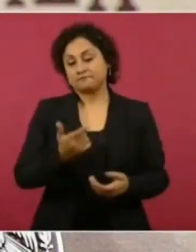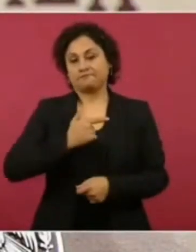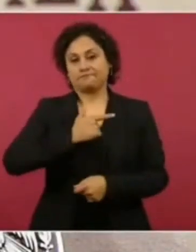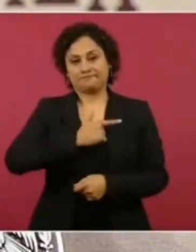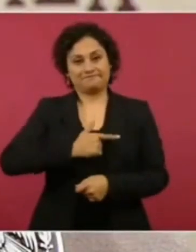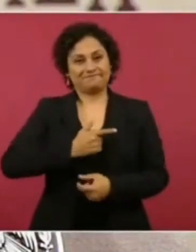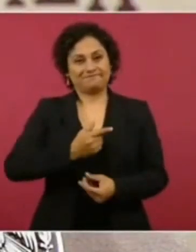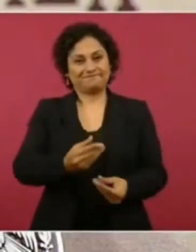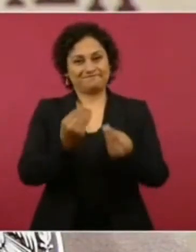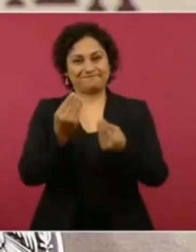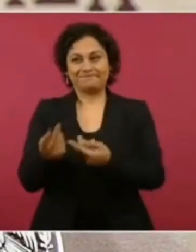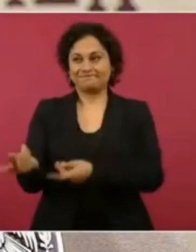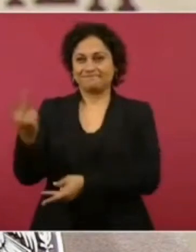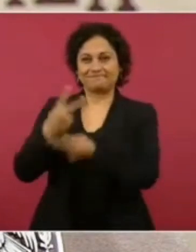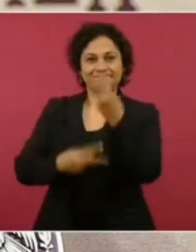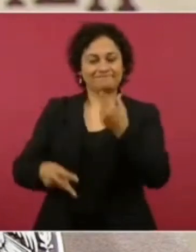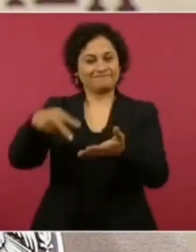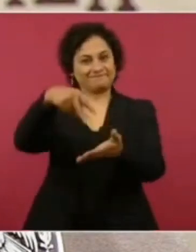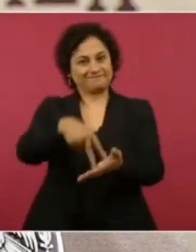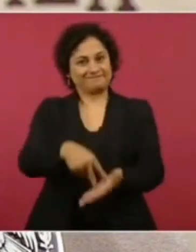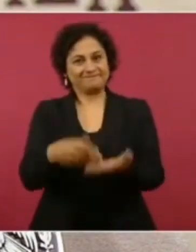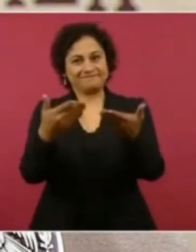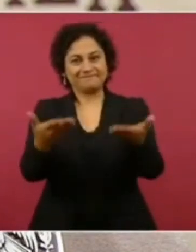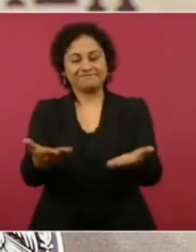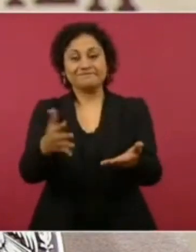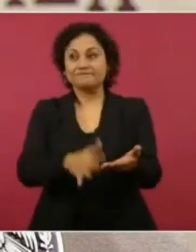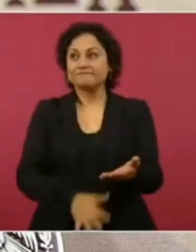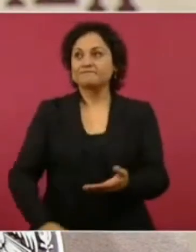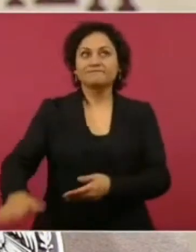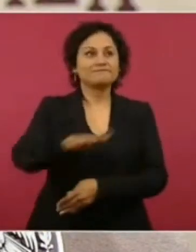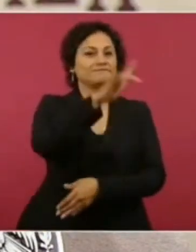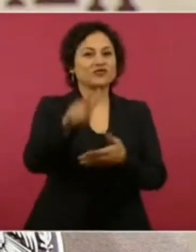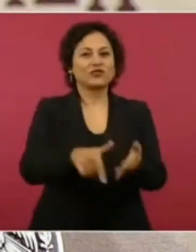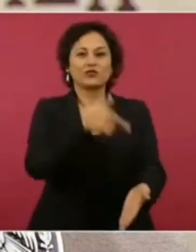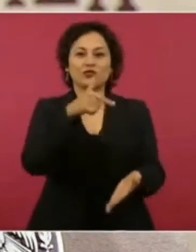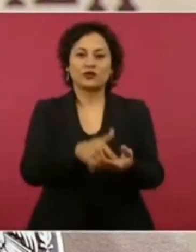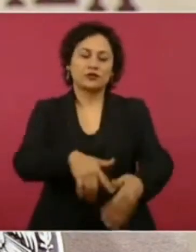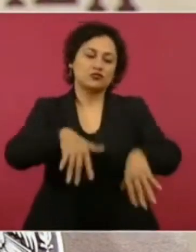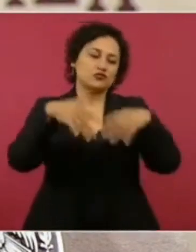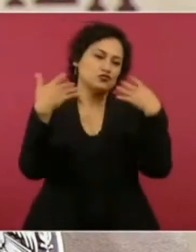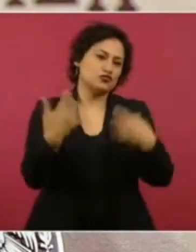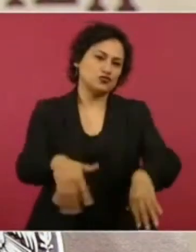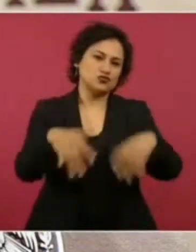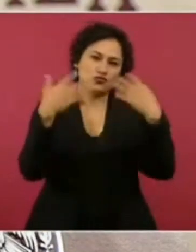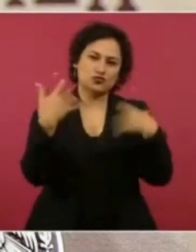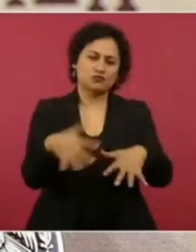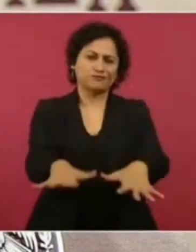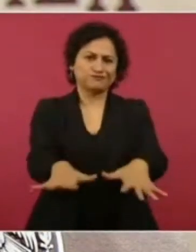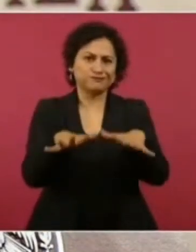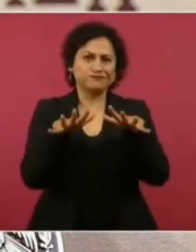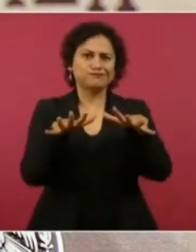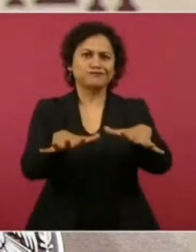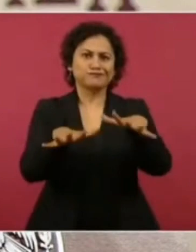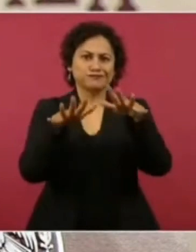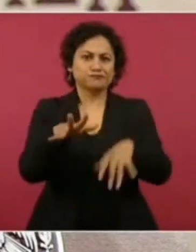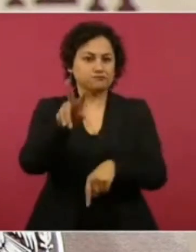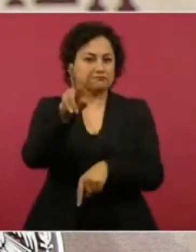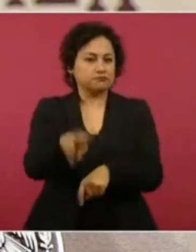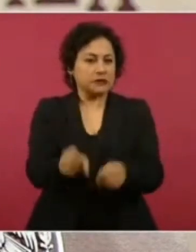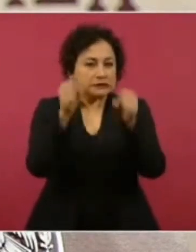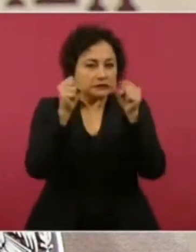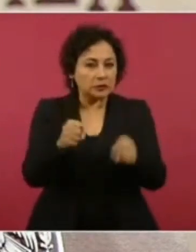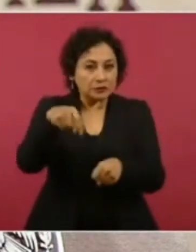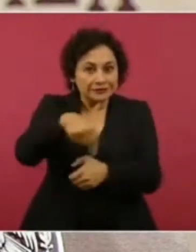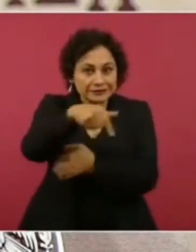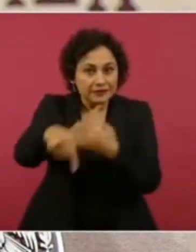mí estar en este espacio que tiene un gran simbolismo y que sin duda marcará una época en la historia moderna de México.